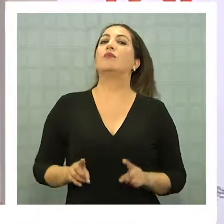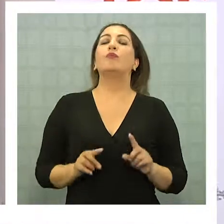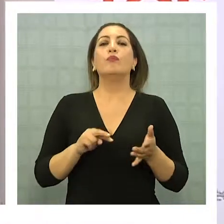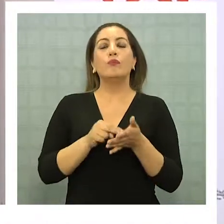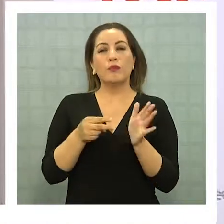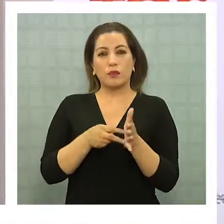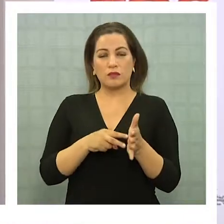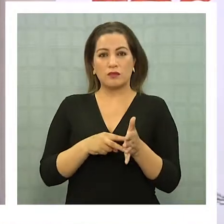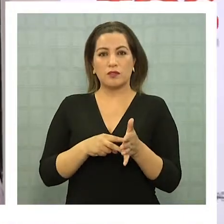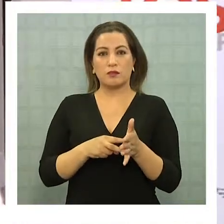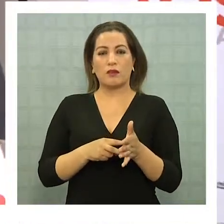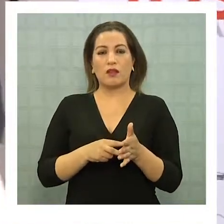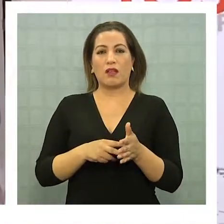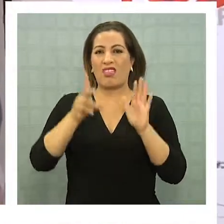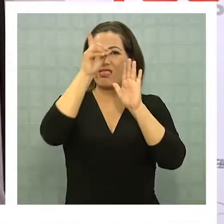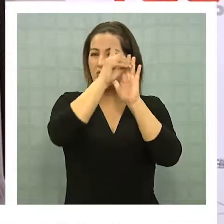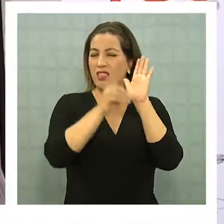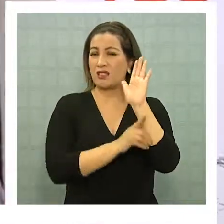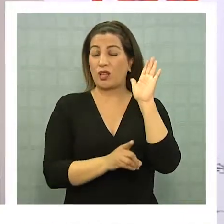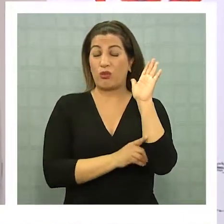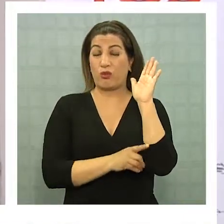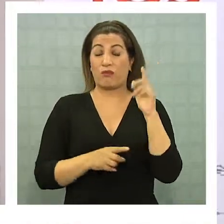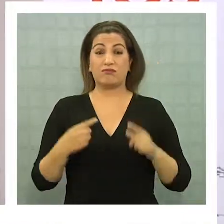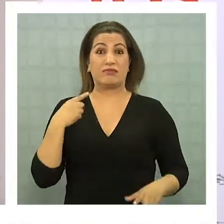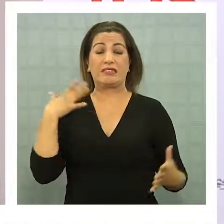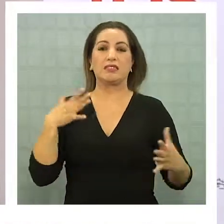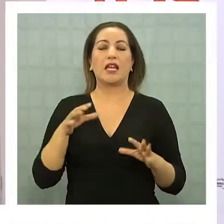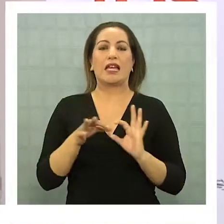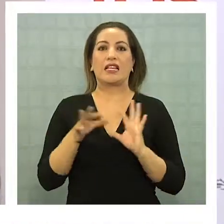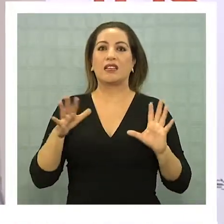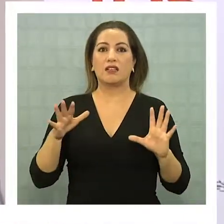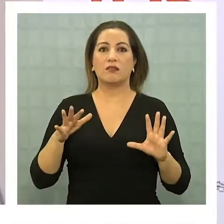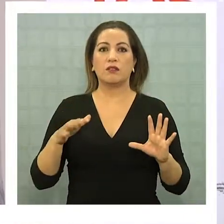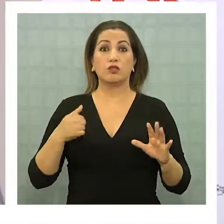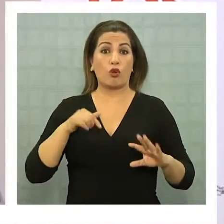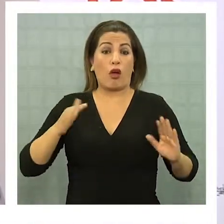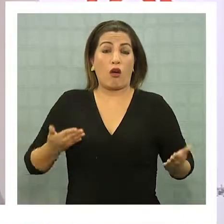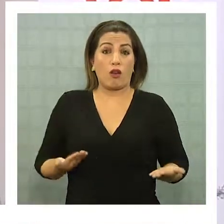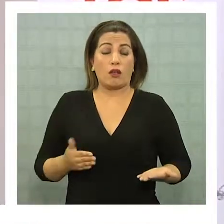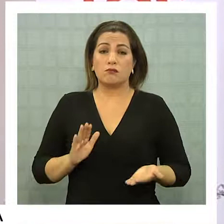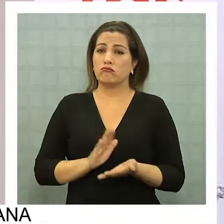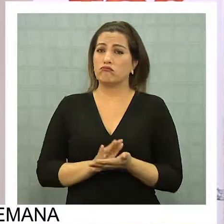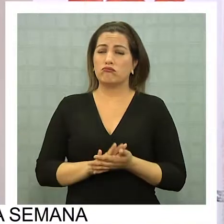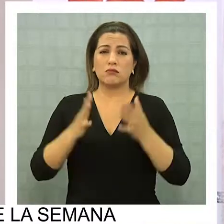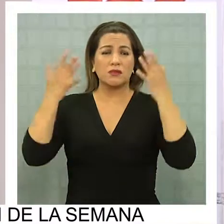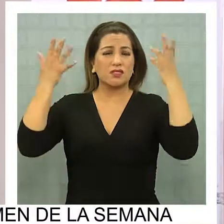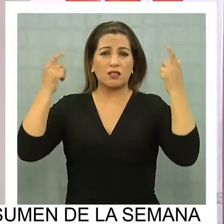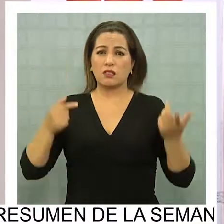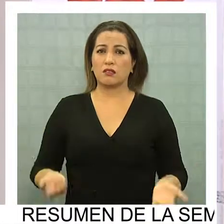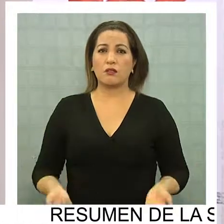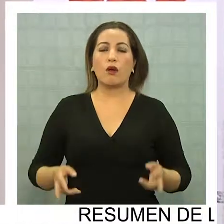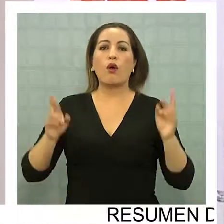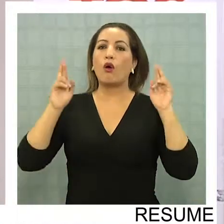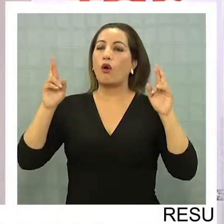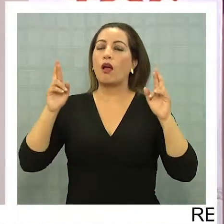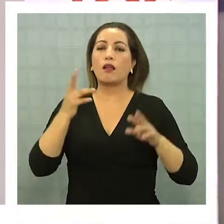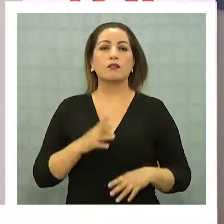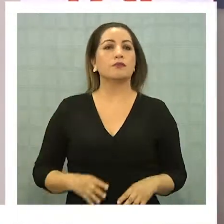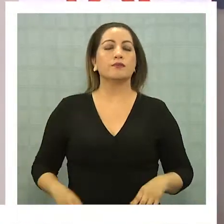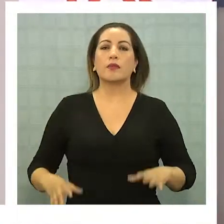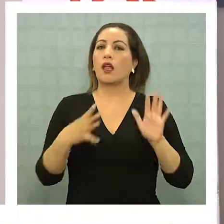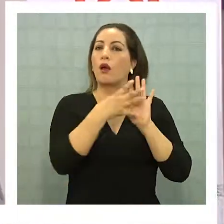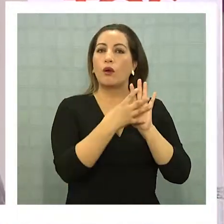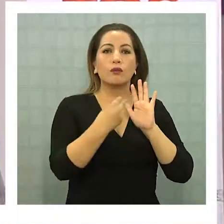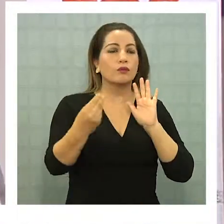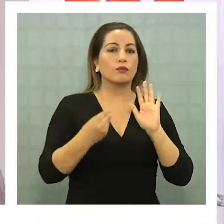una dictadura atroz en nuestro país, bueno, yo celebro todo esto, ¿no? Y ojalá se replicara de